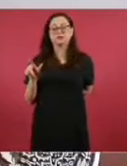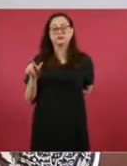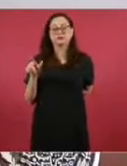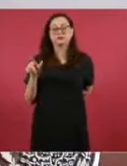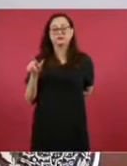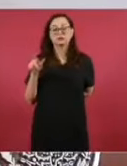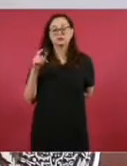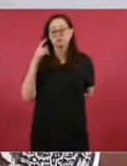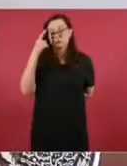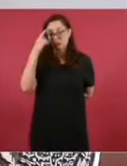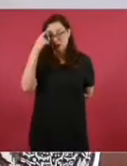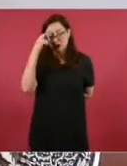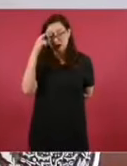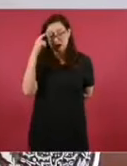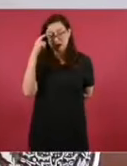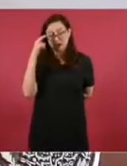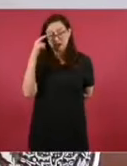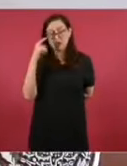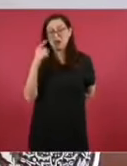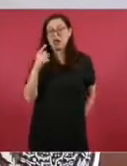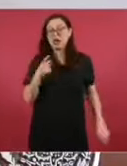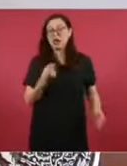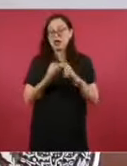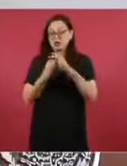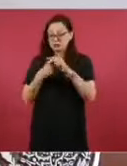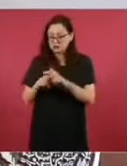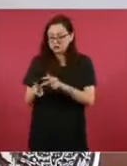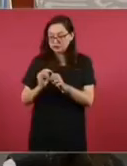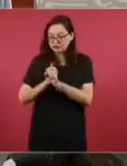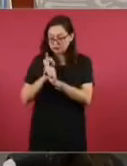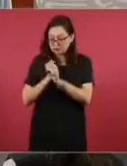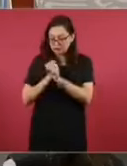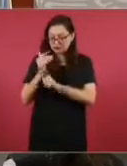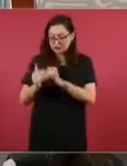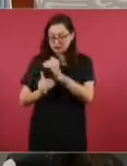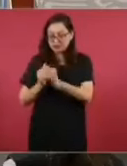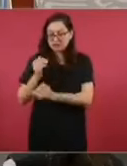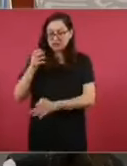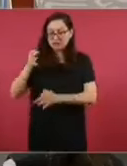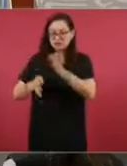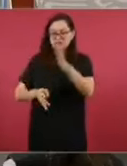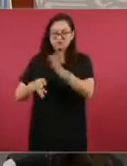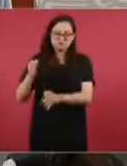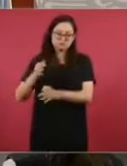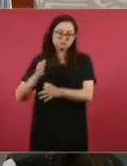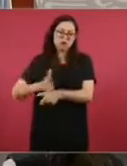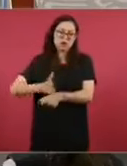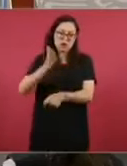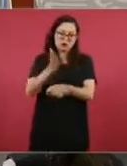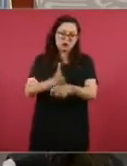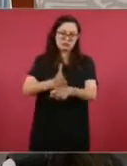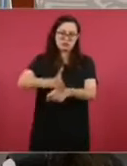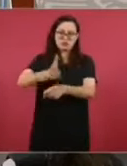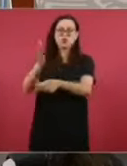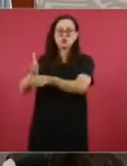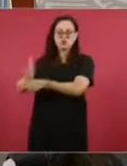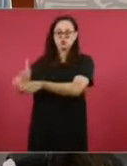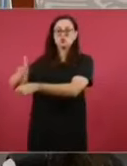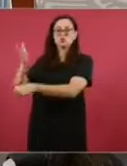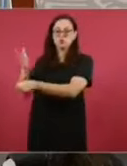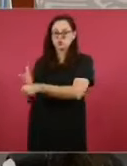caso se judicialicen los expedientes y se determinen las sanciones a las personas